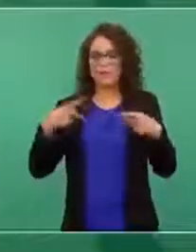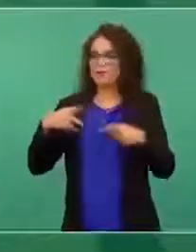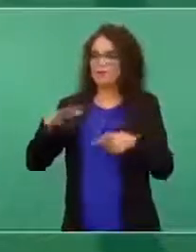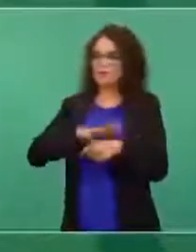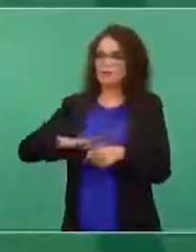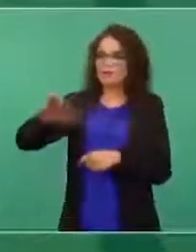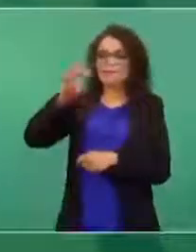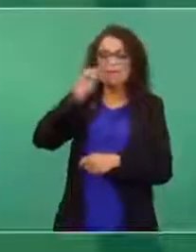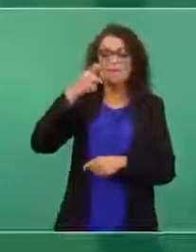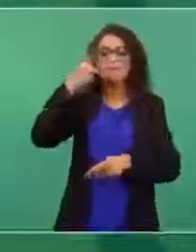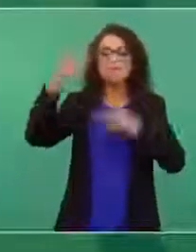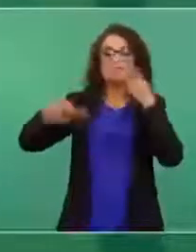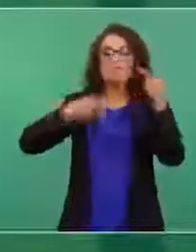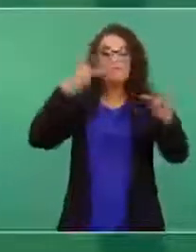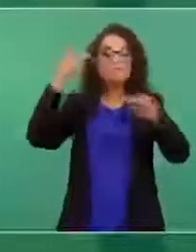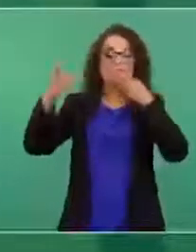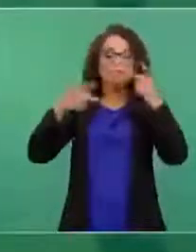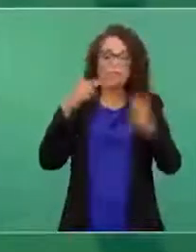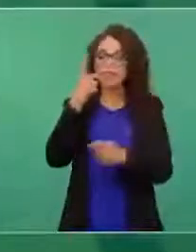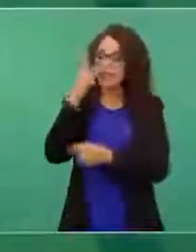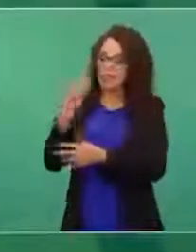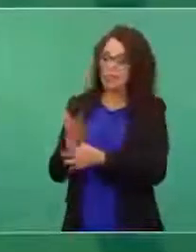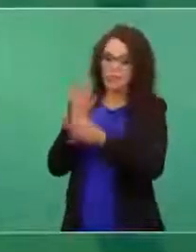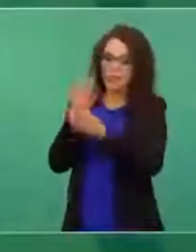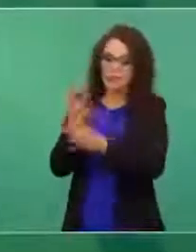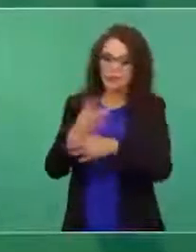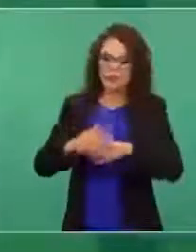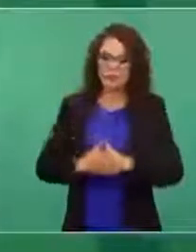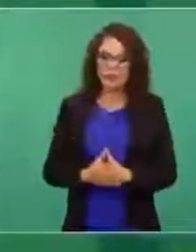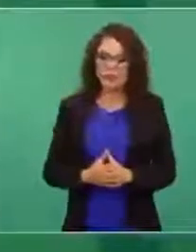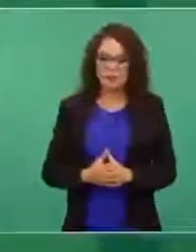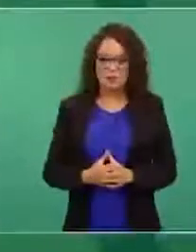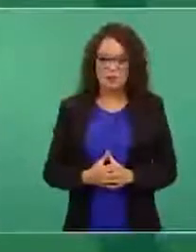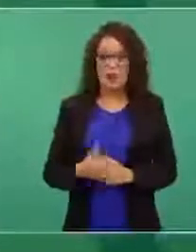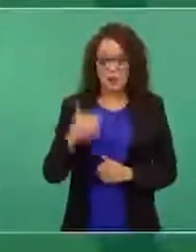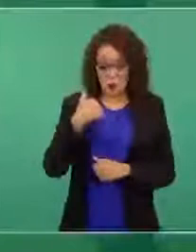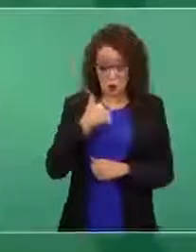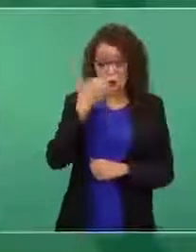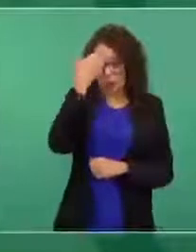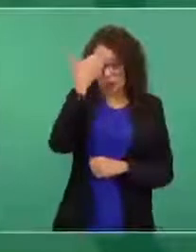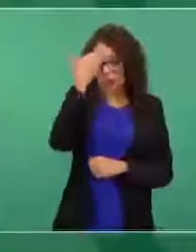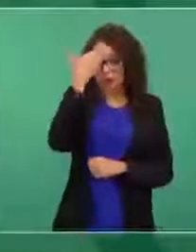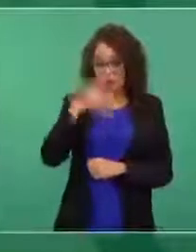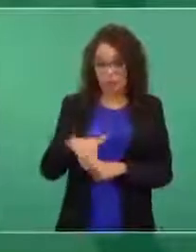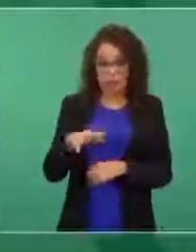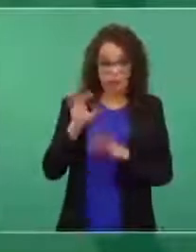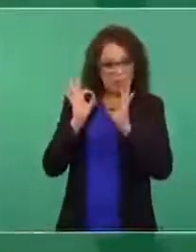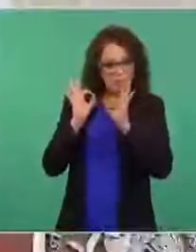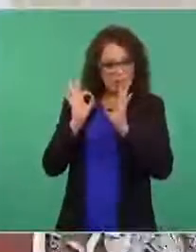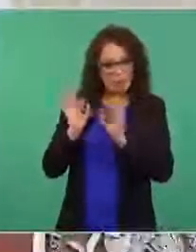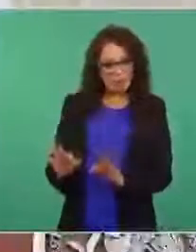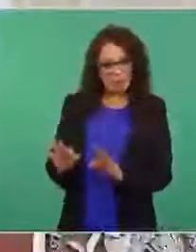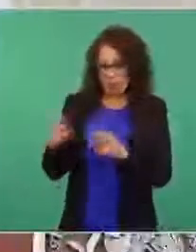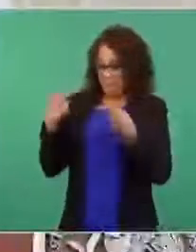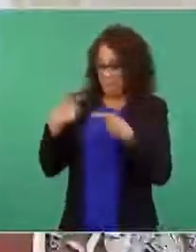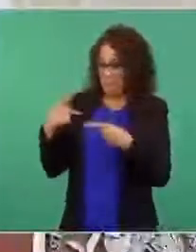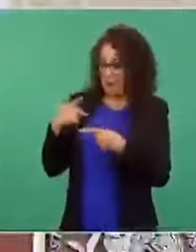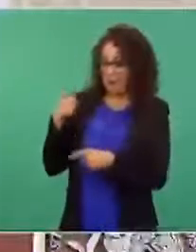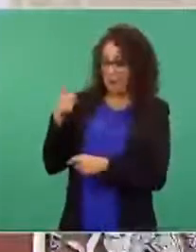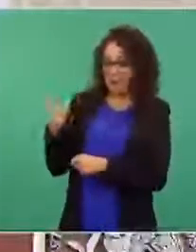sé de muy buena fuente, así dicen, ¿verdad?